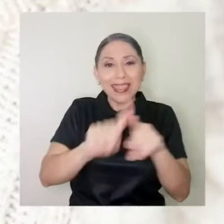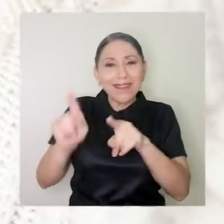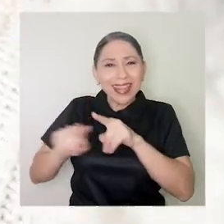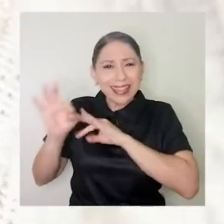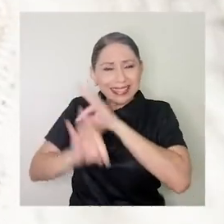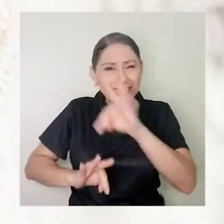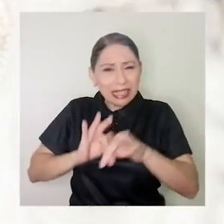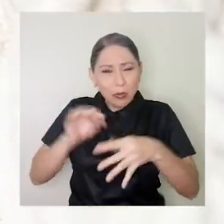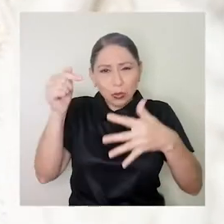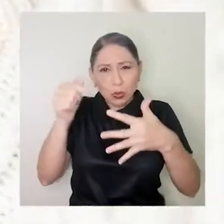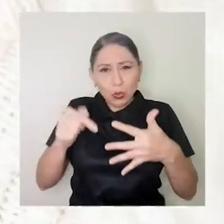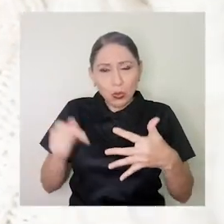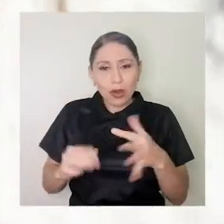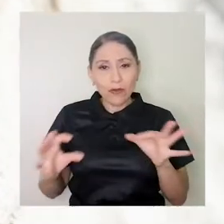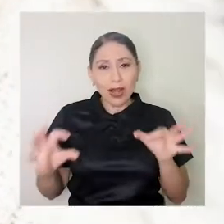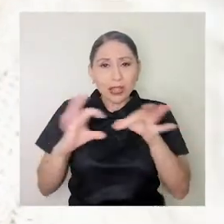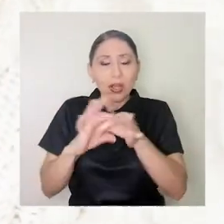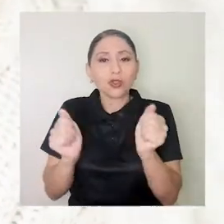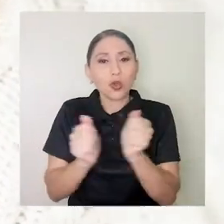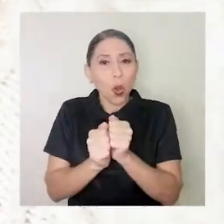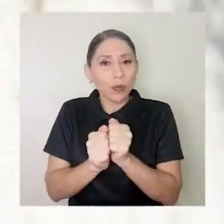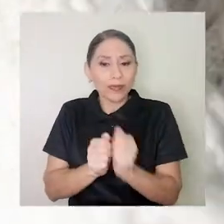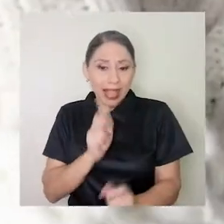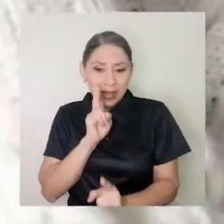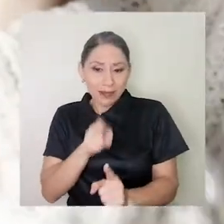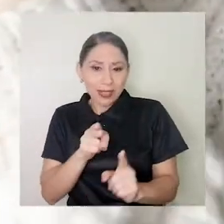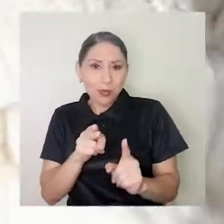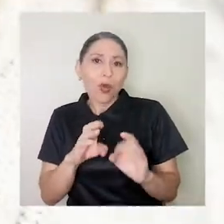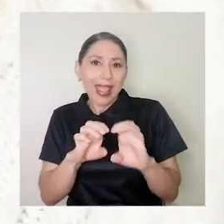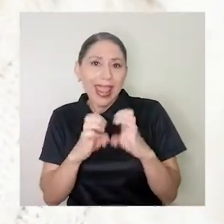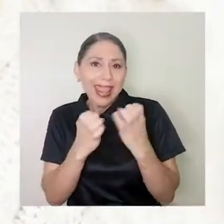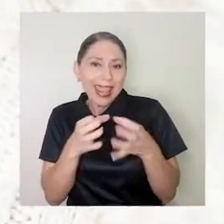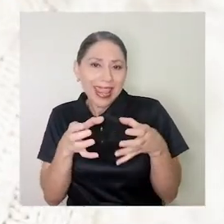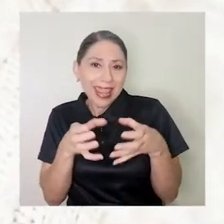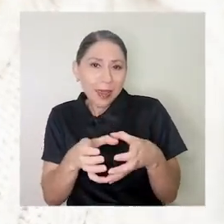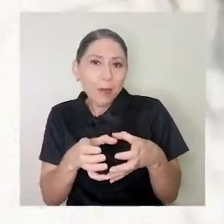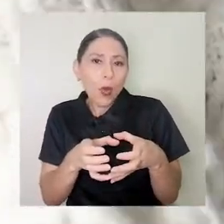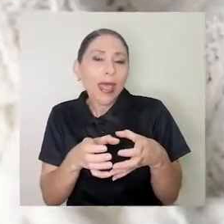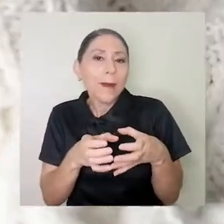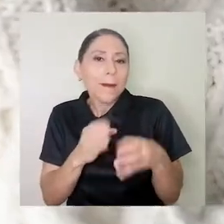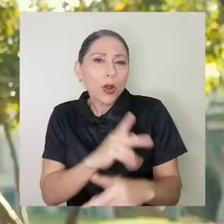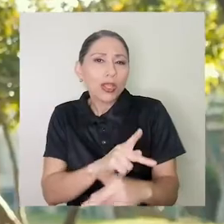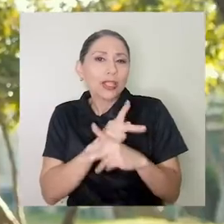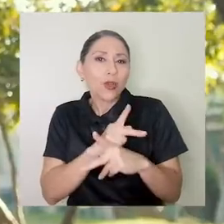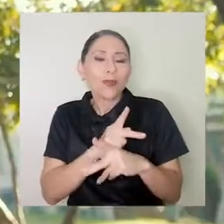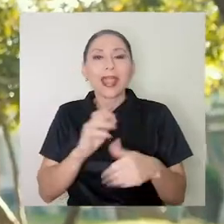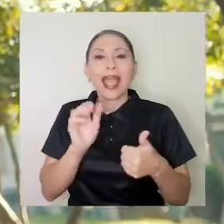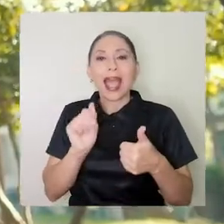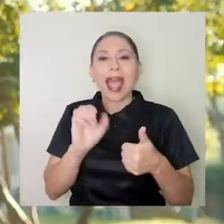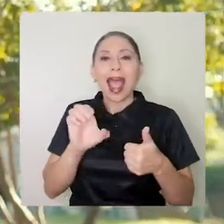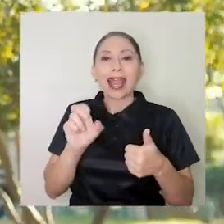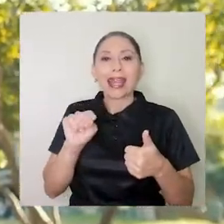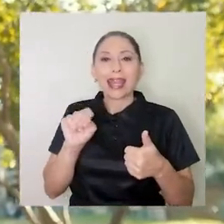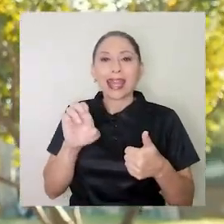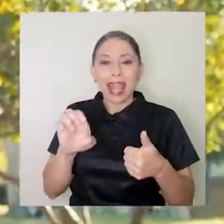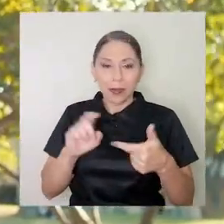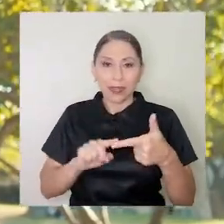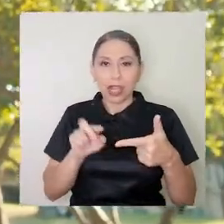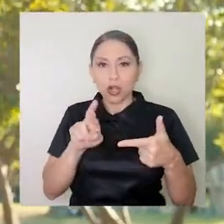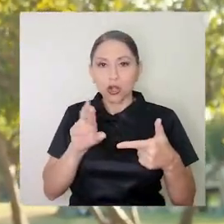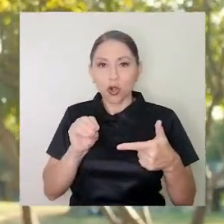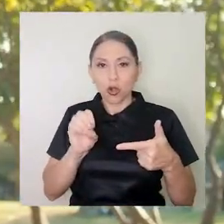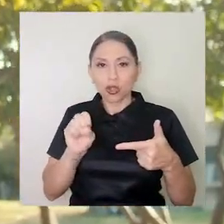y aquellos relacionados con los que viene siendo el equipo de protección per se. El acné y la rosácea encabezan la lista de las